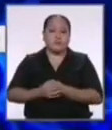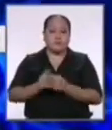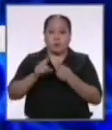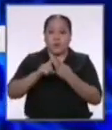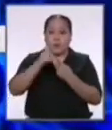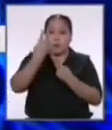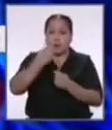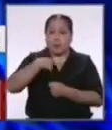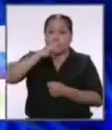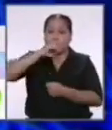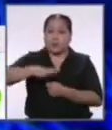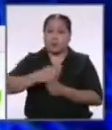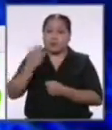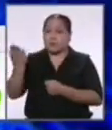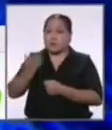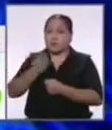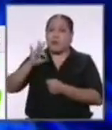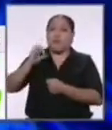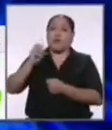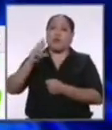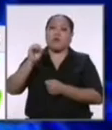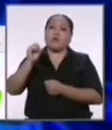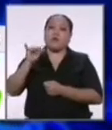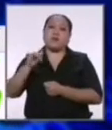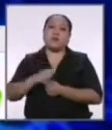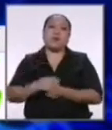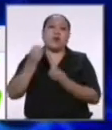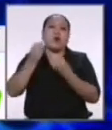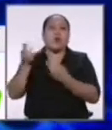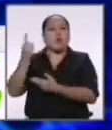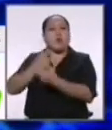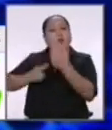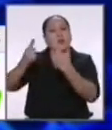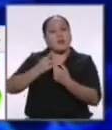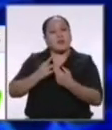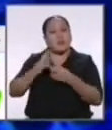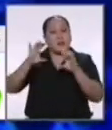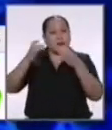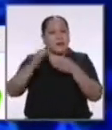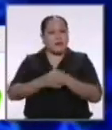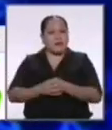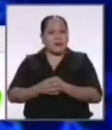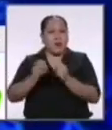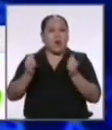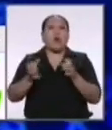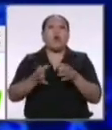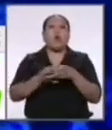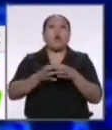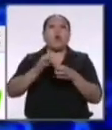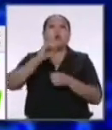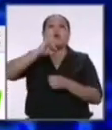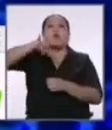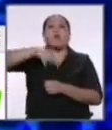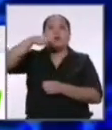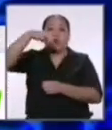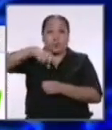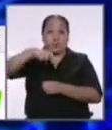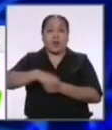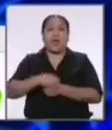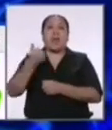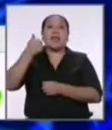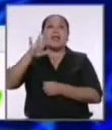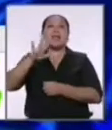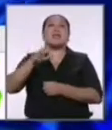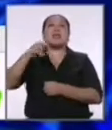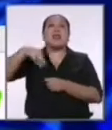nada quiero señalar que mientras el señor Forsay se pregunta ¿cómo podría ser el retorno presencial a clases? desde Juntos por el Perú el día 15 de marzo día del